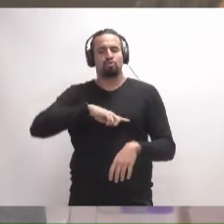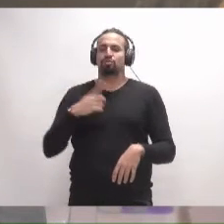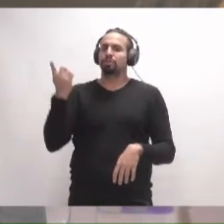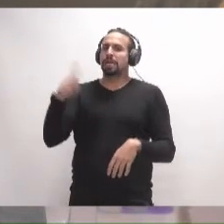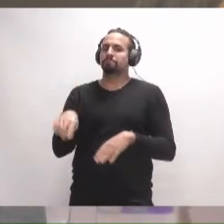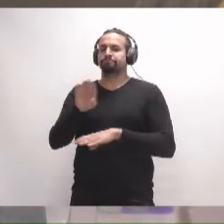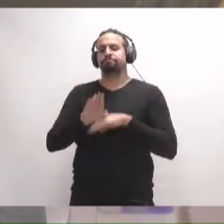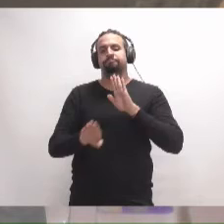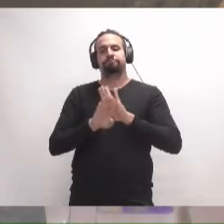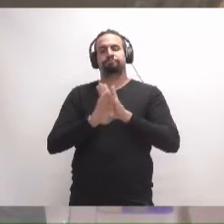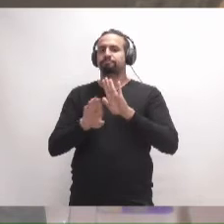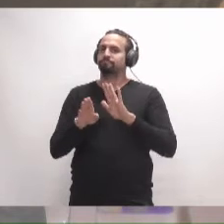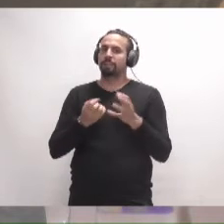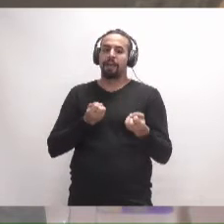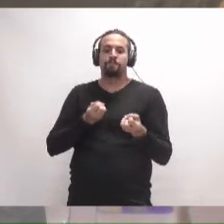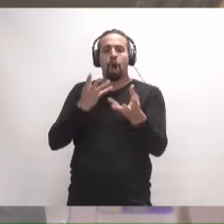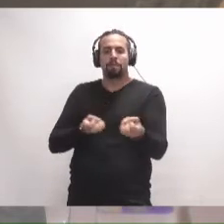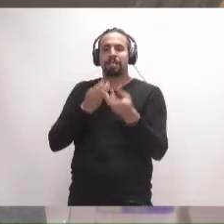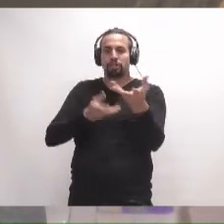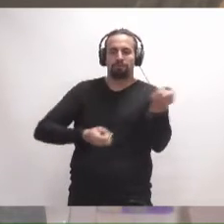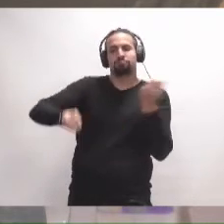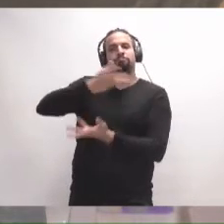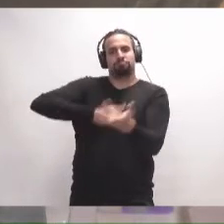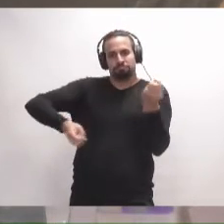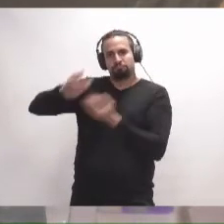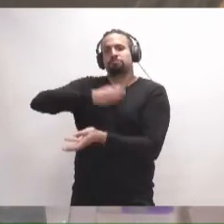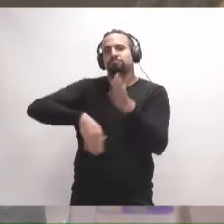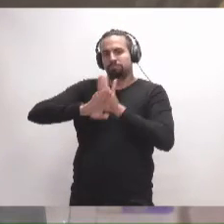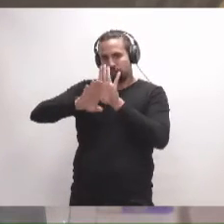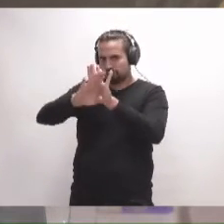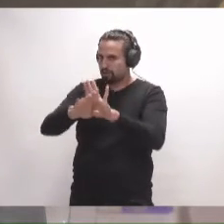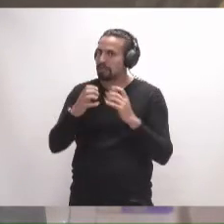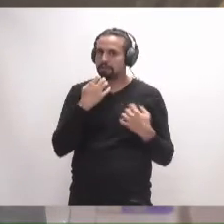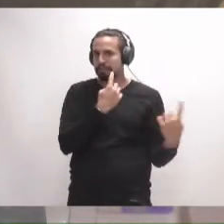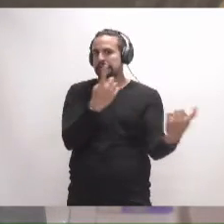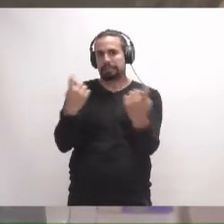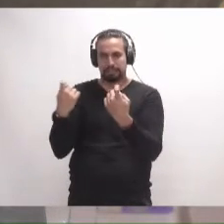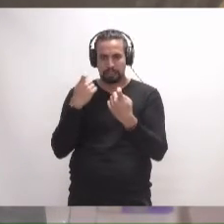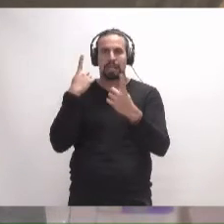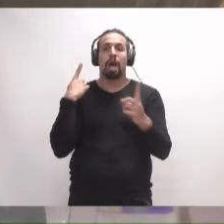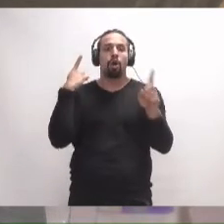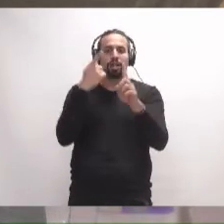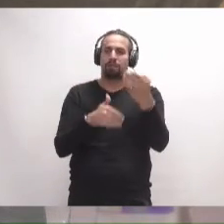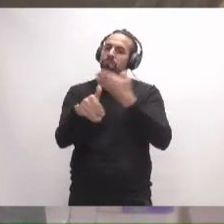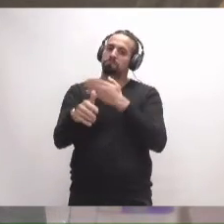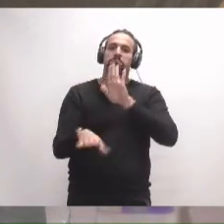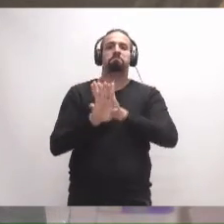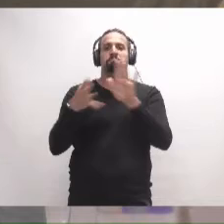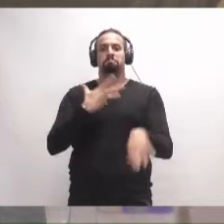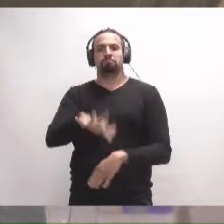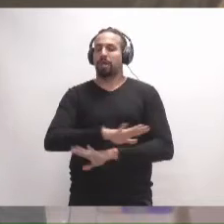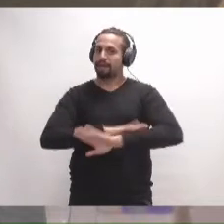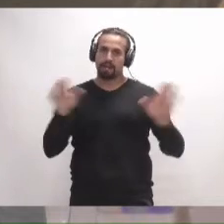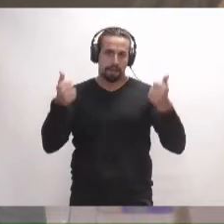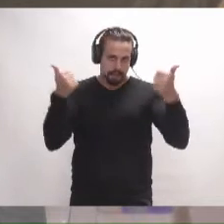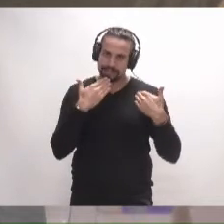la información y el fluido de información que sea necesario para que esto salga adelante. Nada